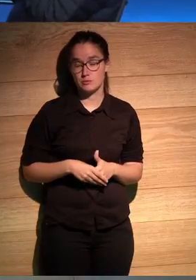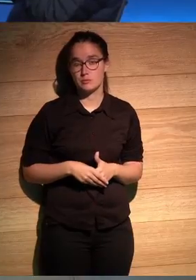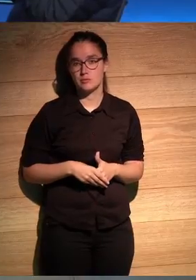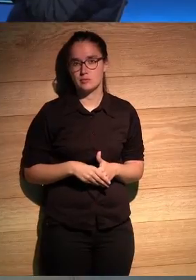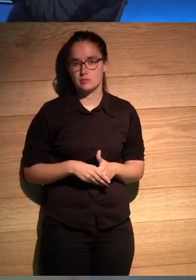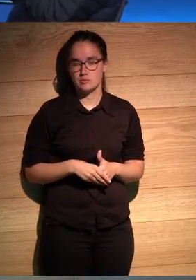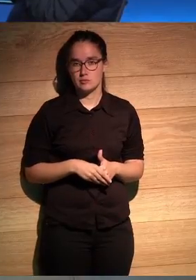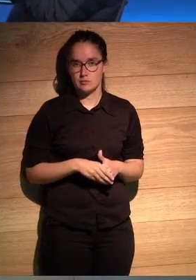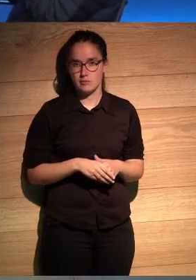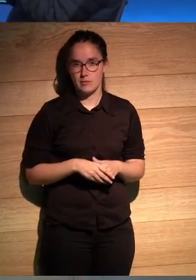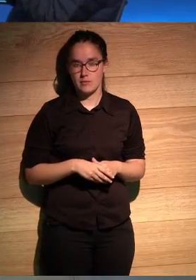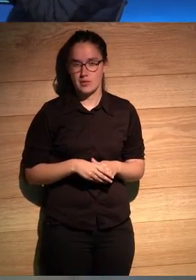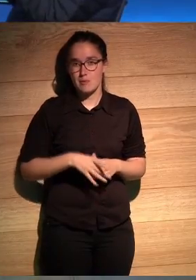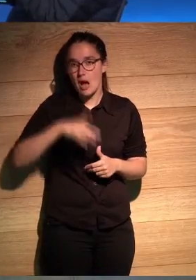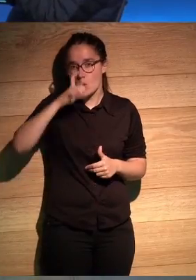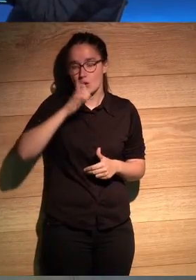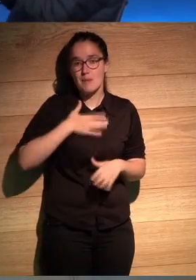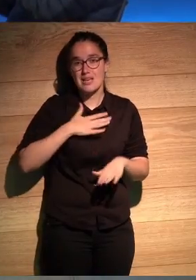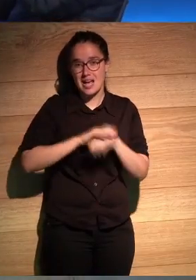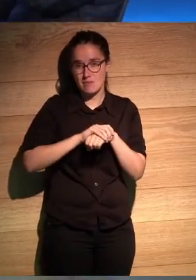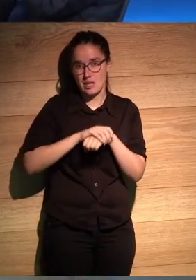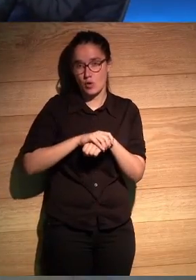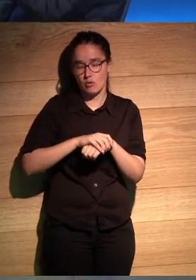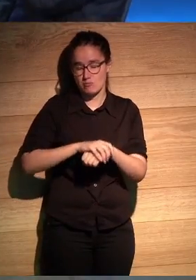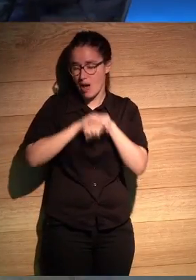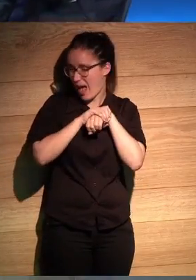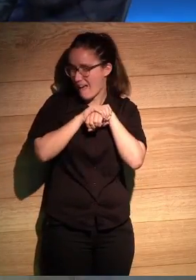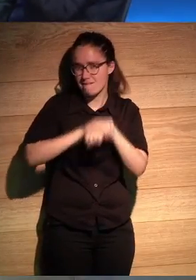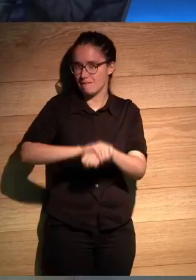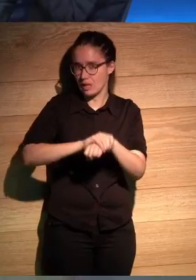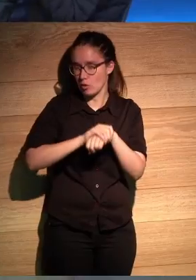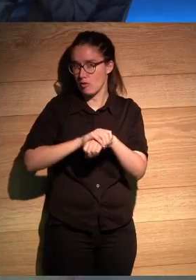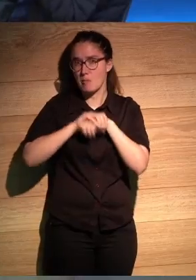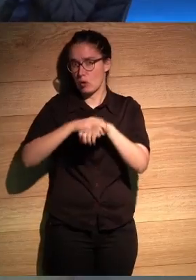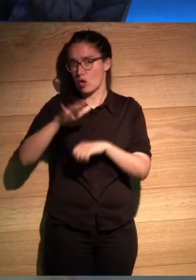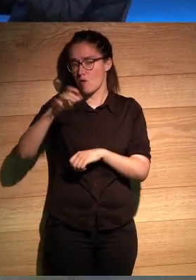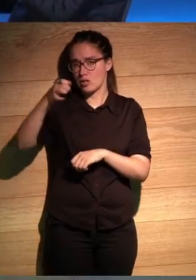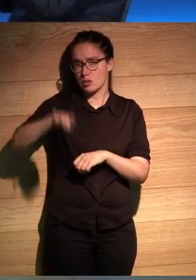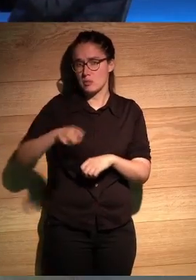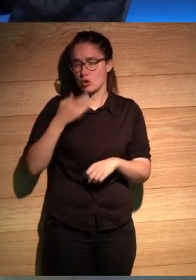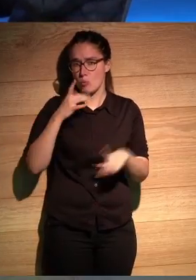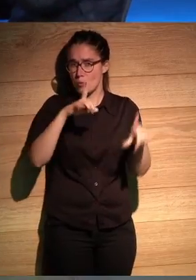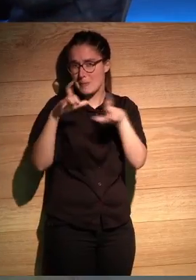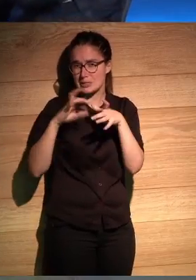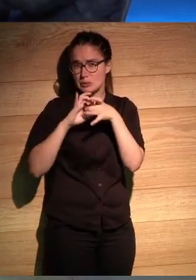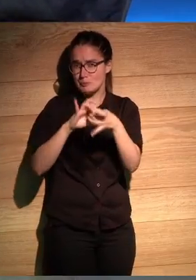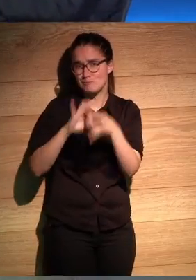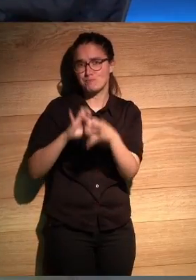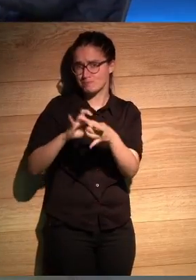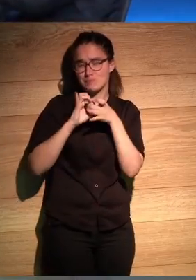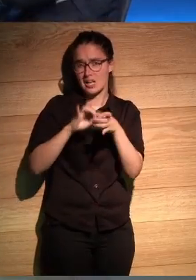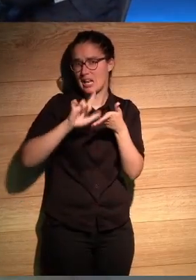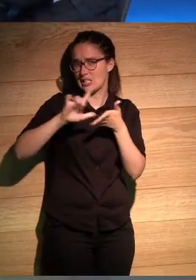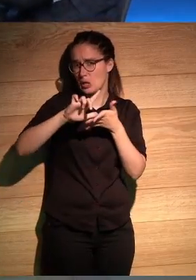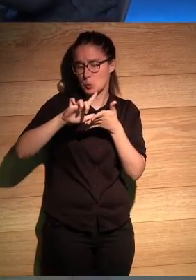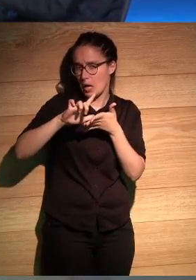y y me acuerdo que mi amigo que es muy amigo mío y que se hizo amigo de él también ¿no? que es como un paparazzi no está ligado estrictamente a la